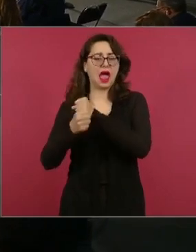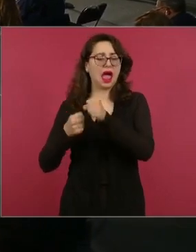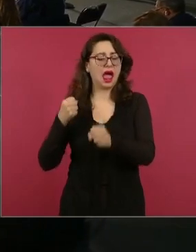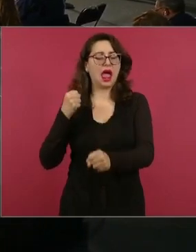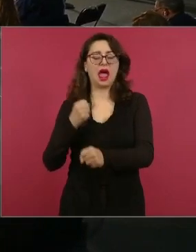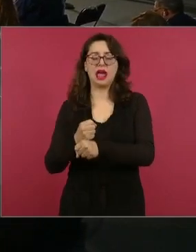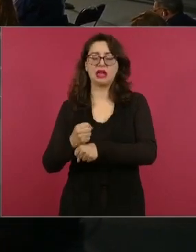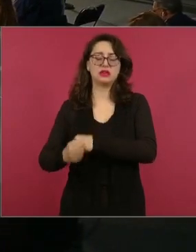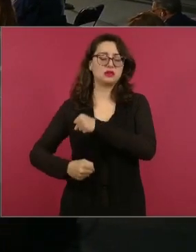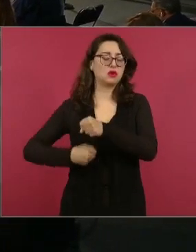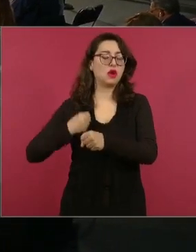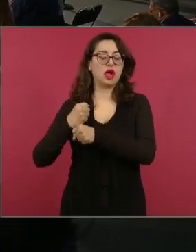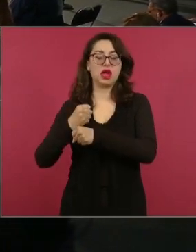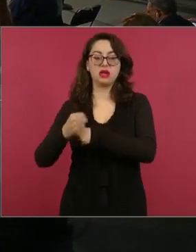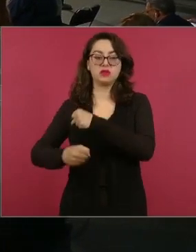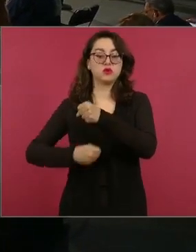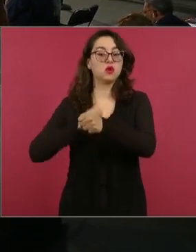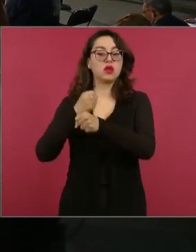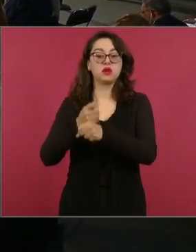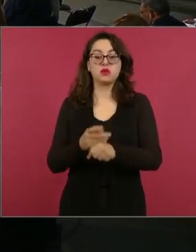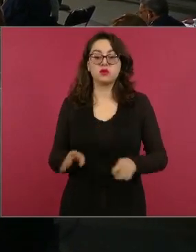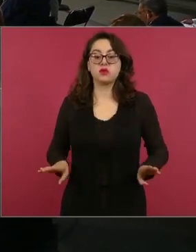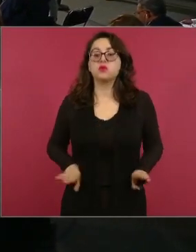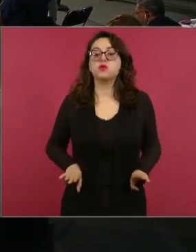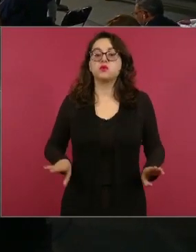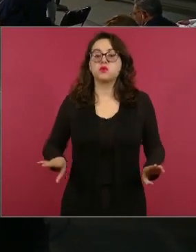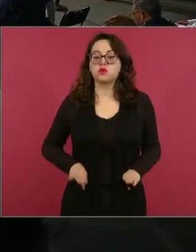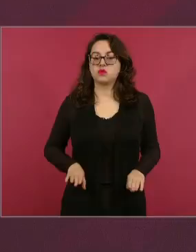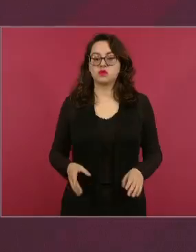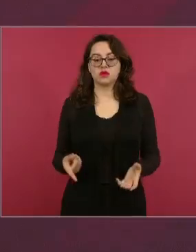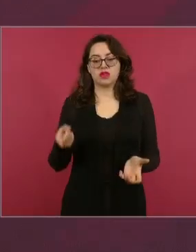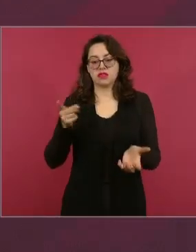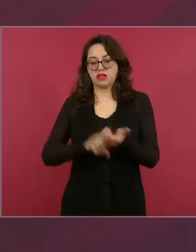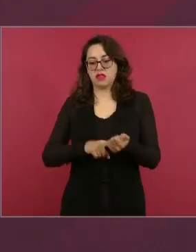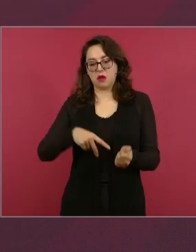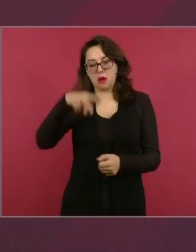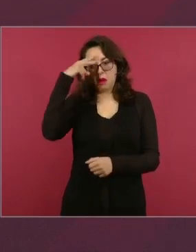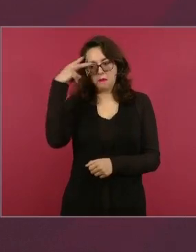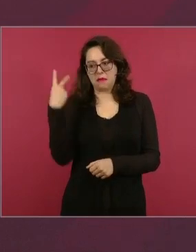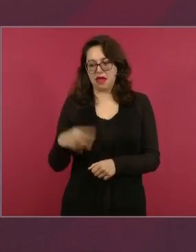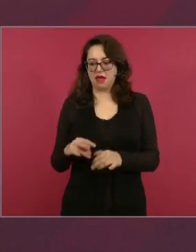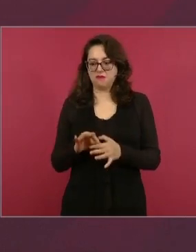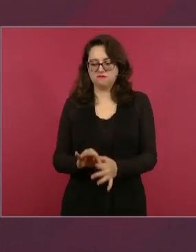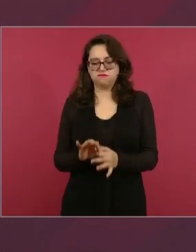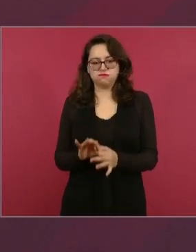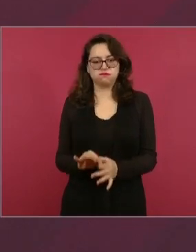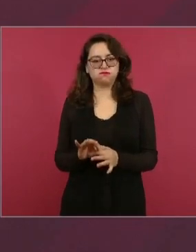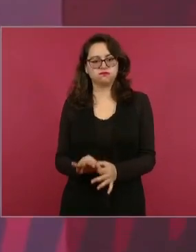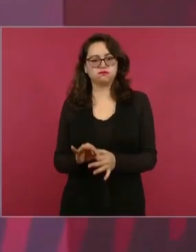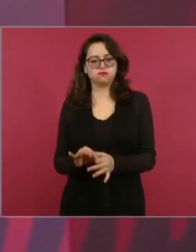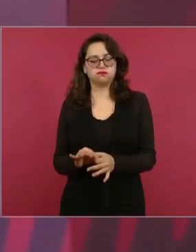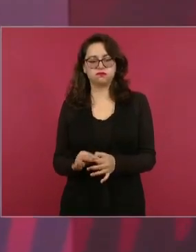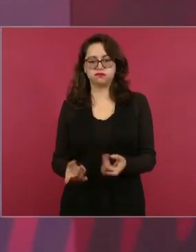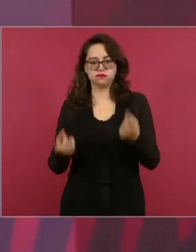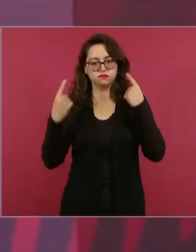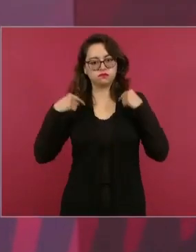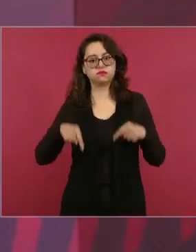cargando, lo que traemos prendido en el corazón, lo que traemos a cuesta.